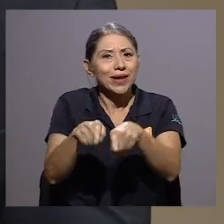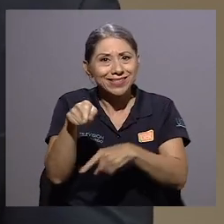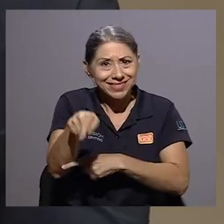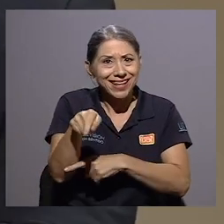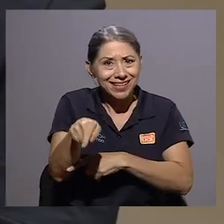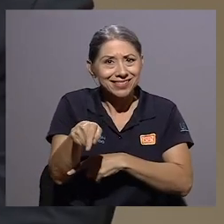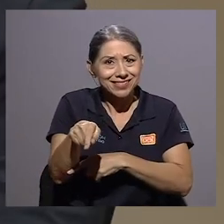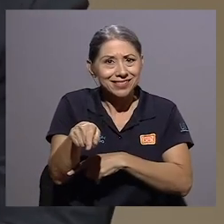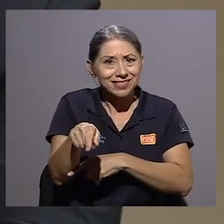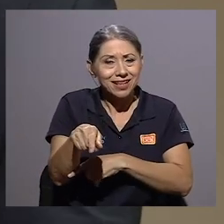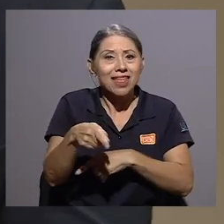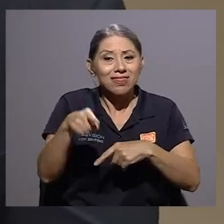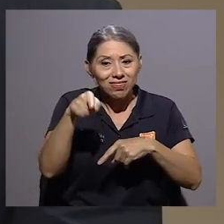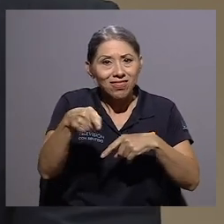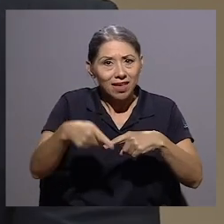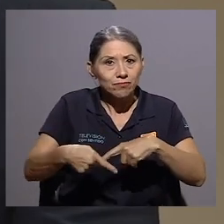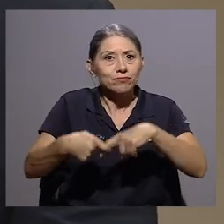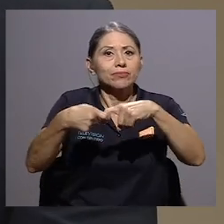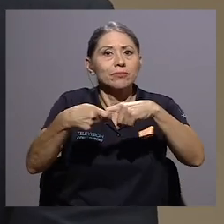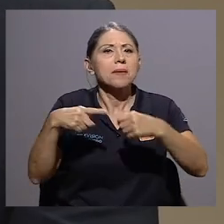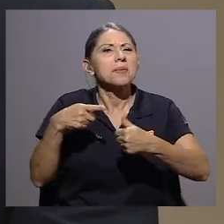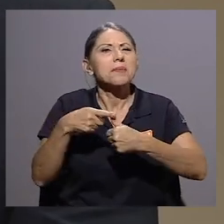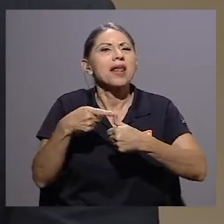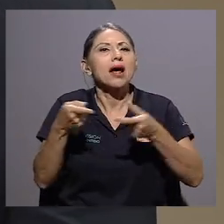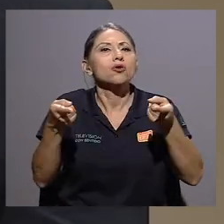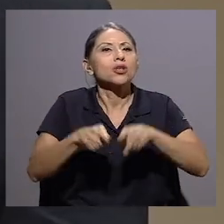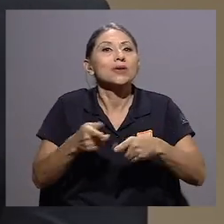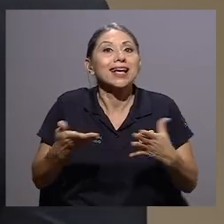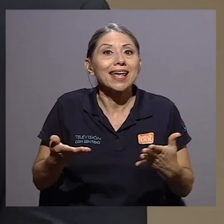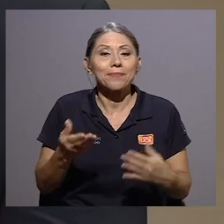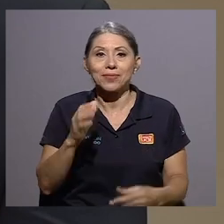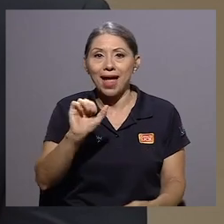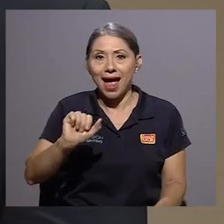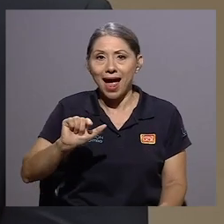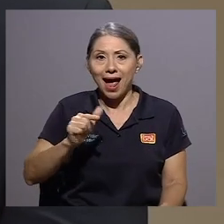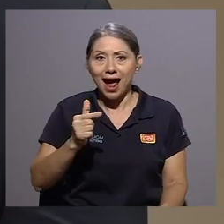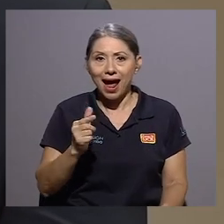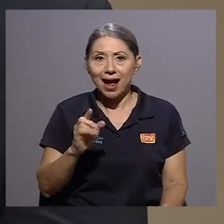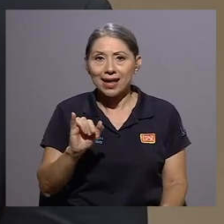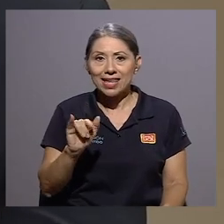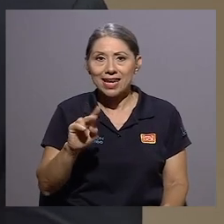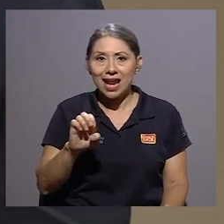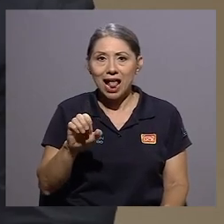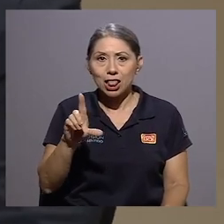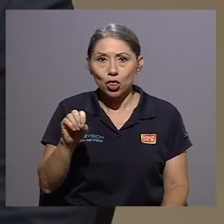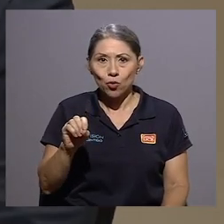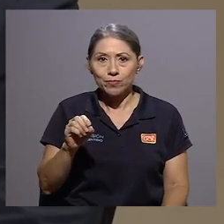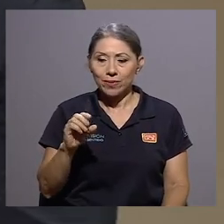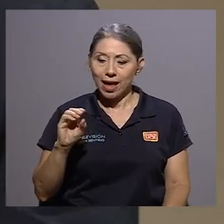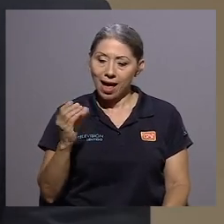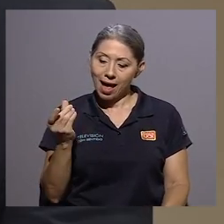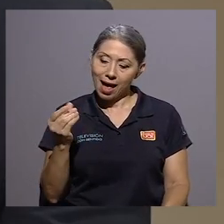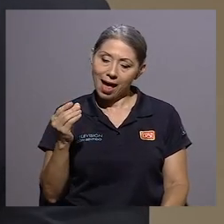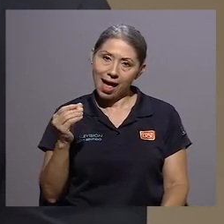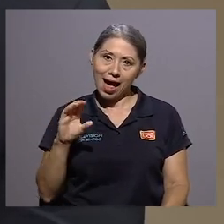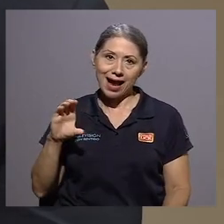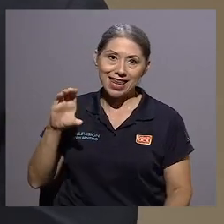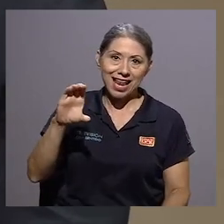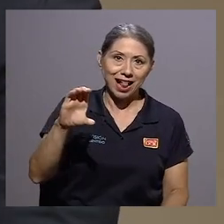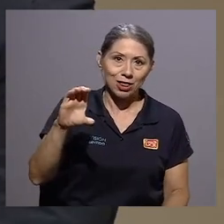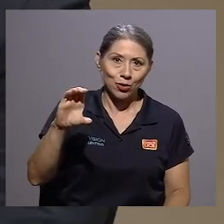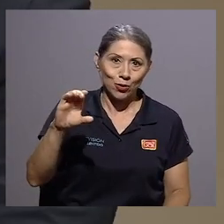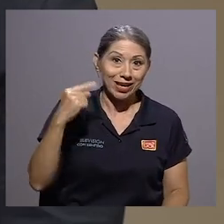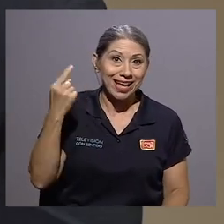que son consecuencia de esta suspensión. La primera es que el aguinaldo, que siempre